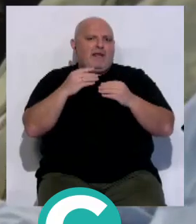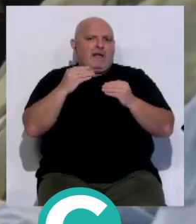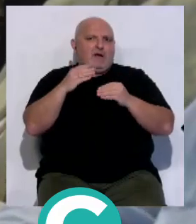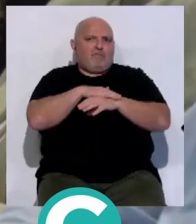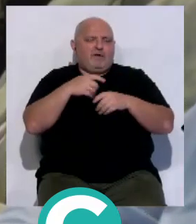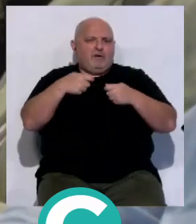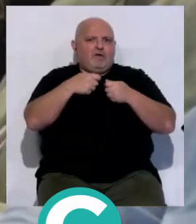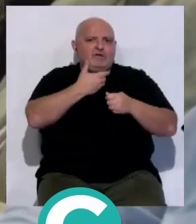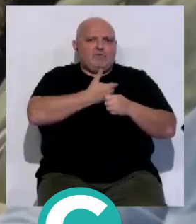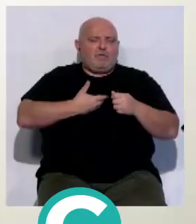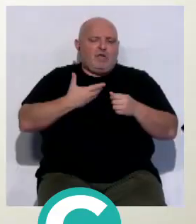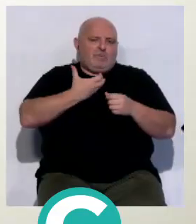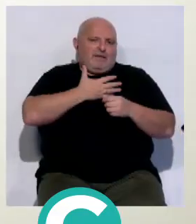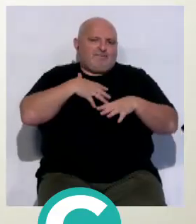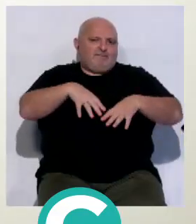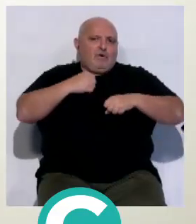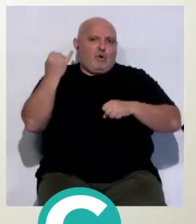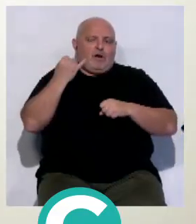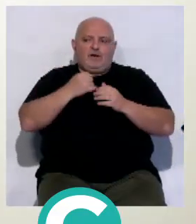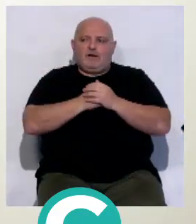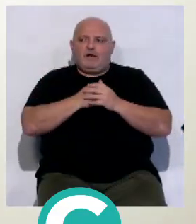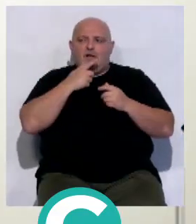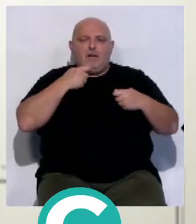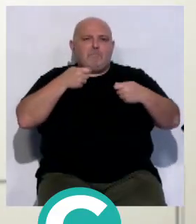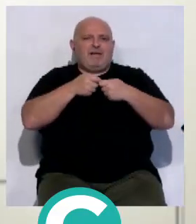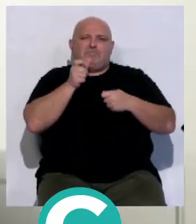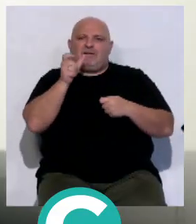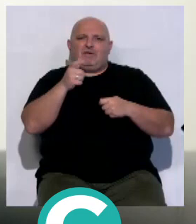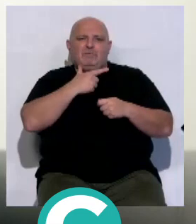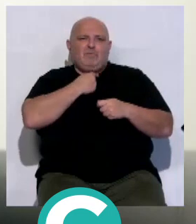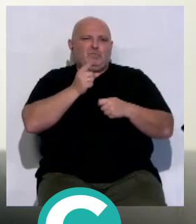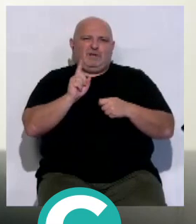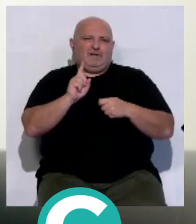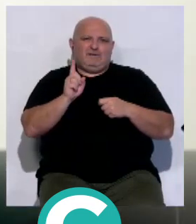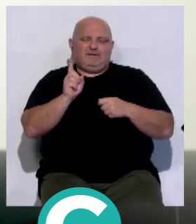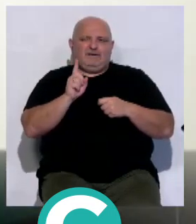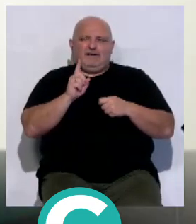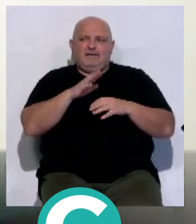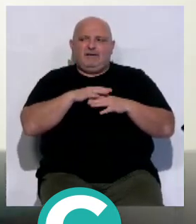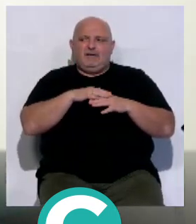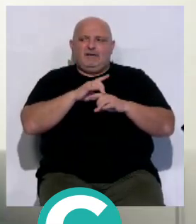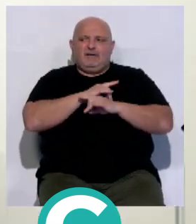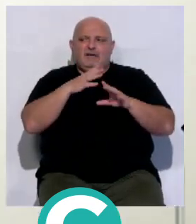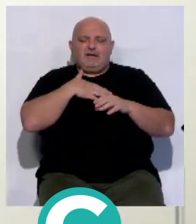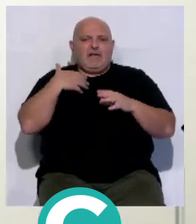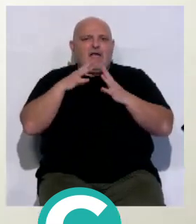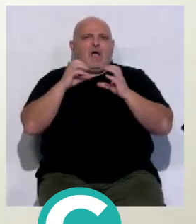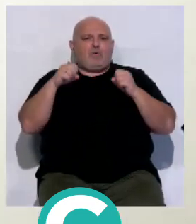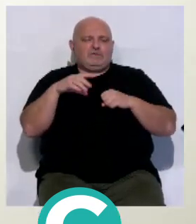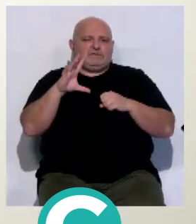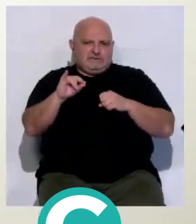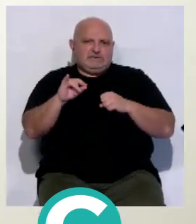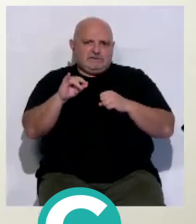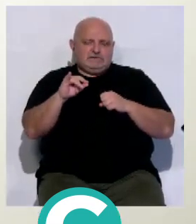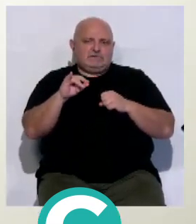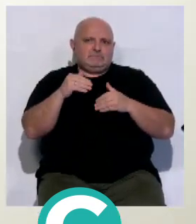gobierno en San Juan de Dios. O sea, no me gusta la palabra pasta, no llega a ser del todo para mí clara, pero sí acuerdos. Y llegado el